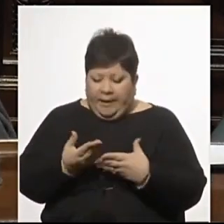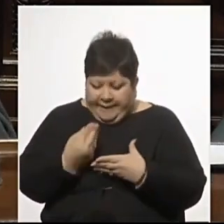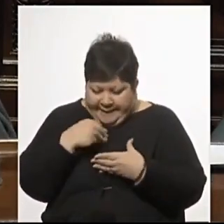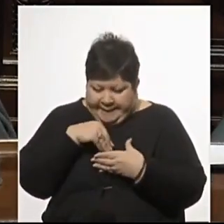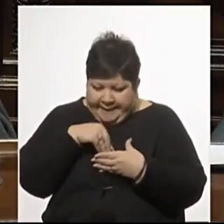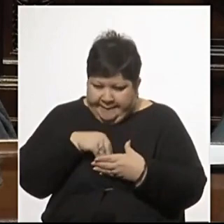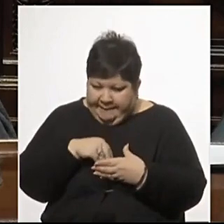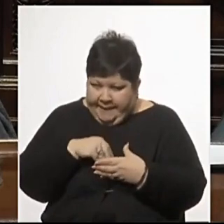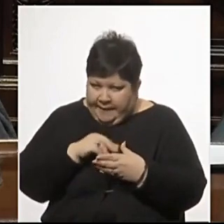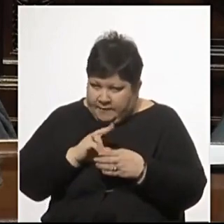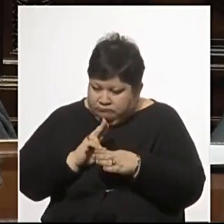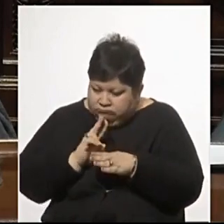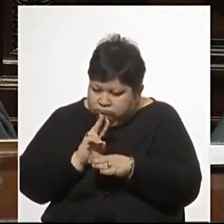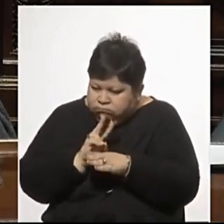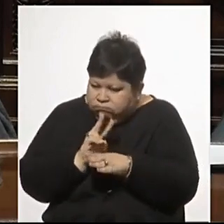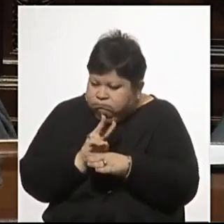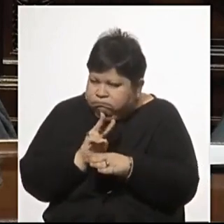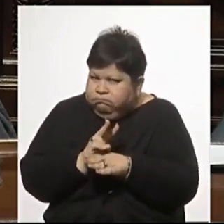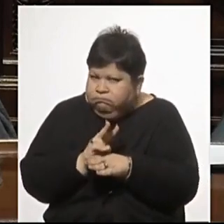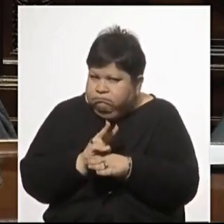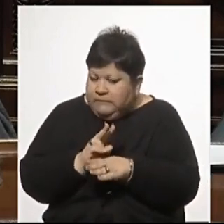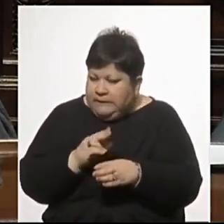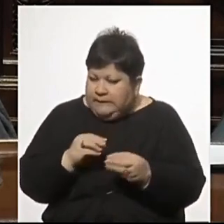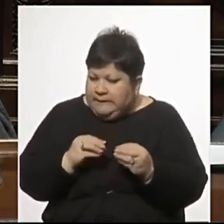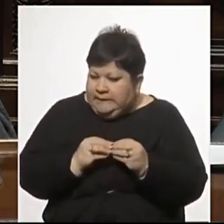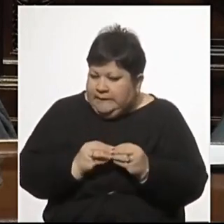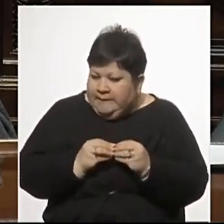la intimidad humana